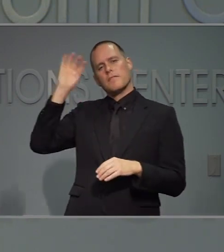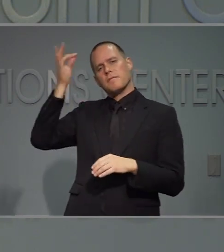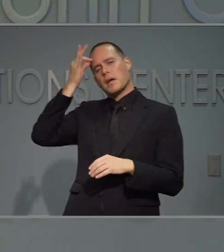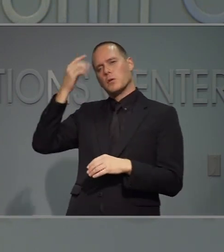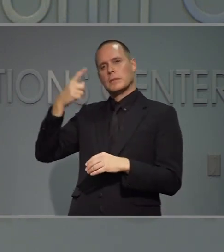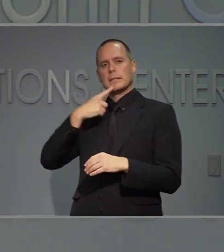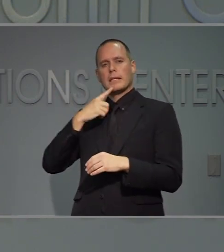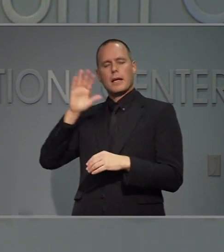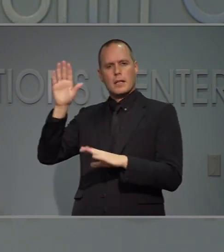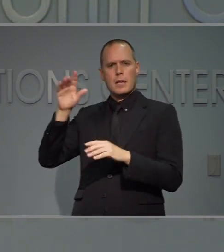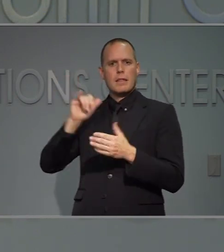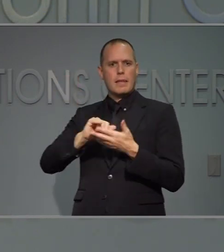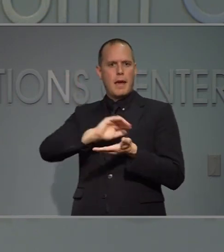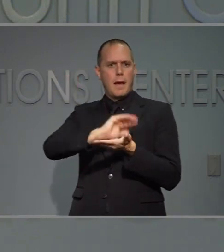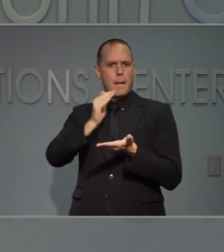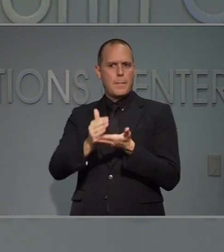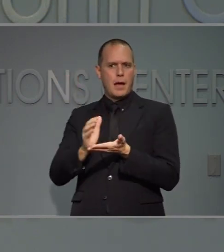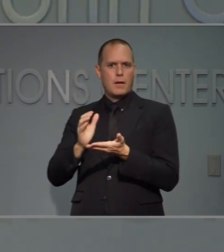el gobierno el presidente.